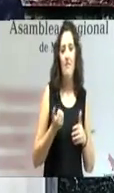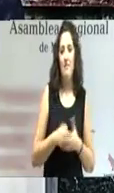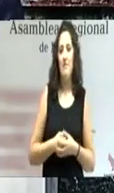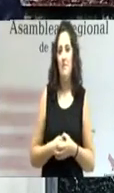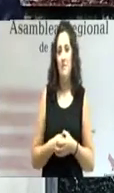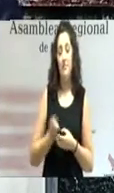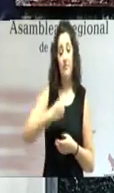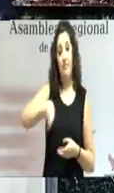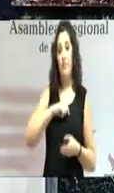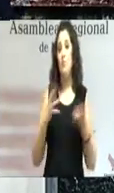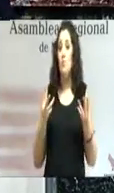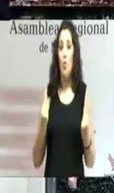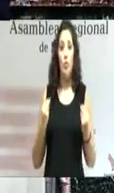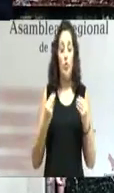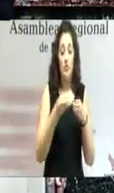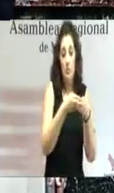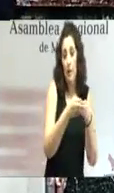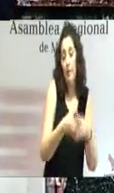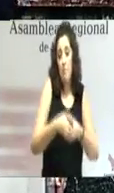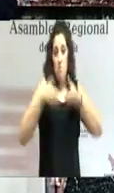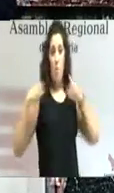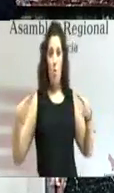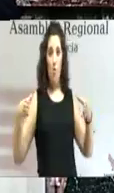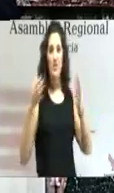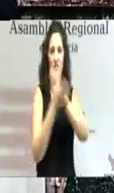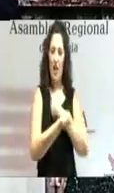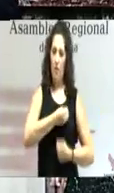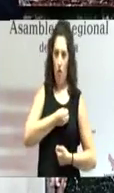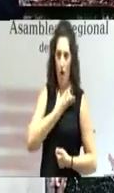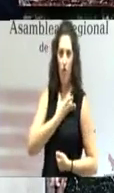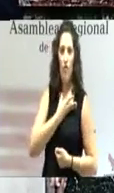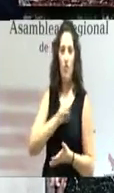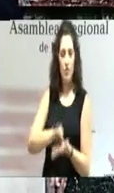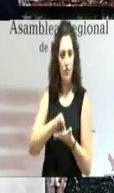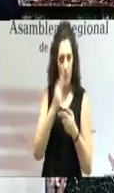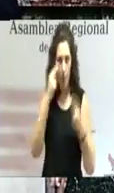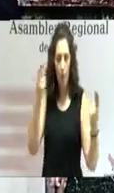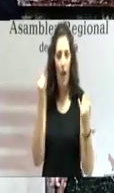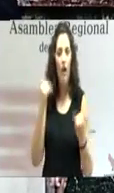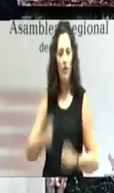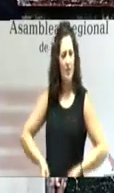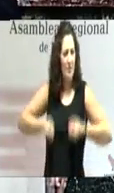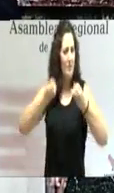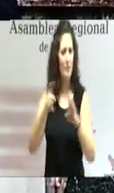Somos muchos los que nos dedicamos con vocación de servicio público y con entrega máxima.